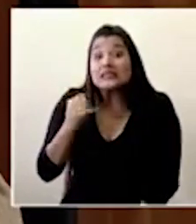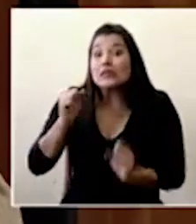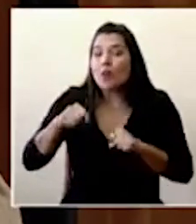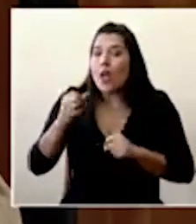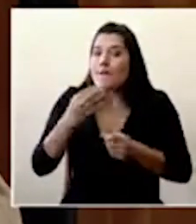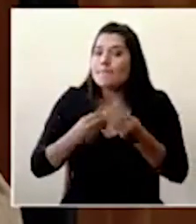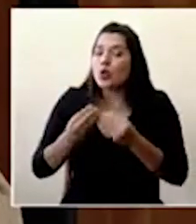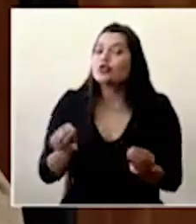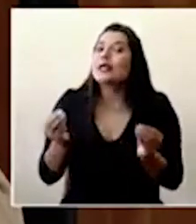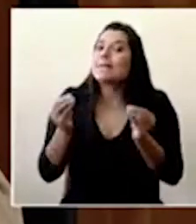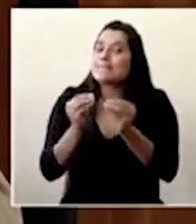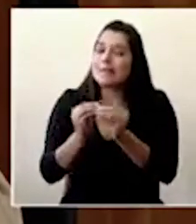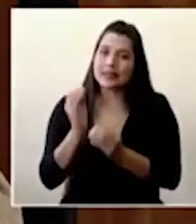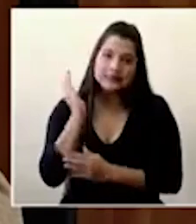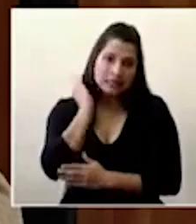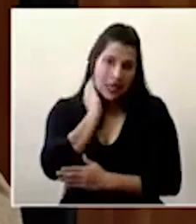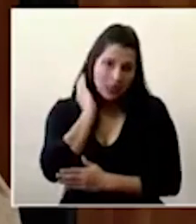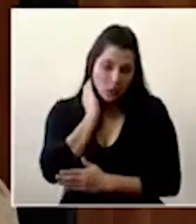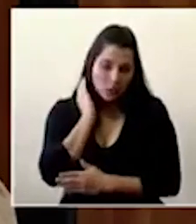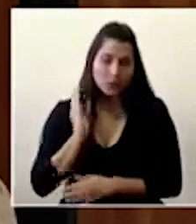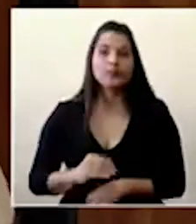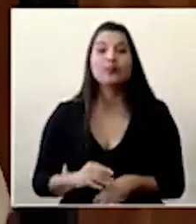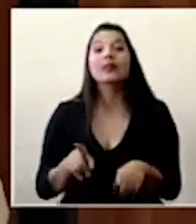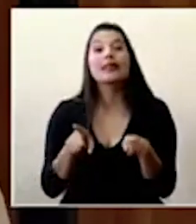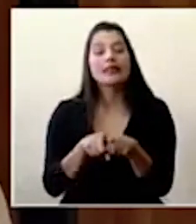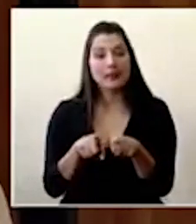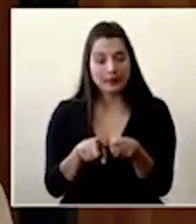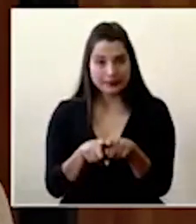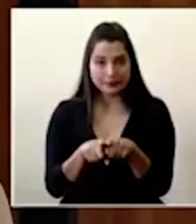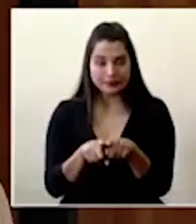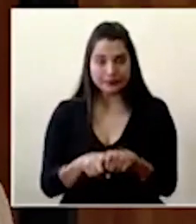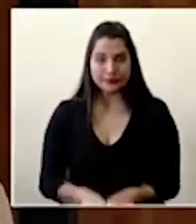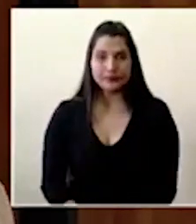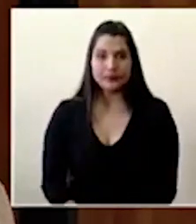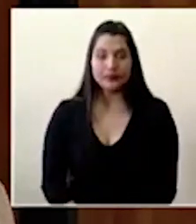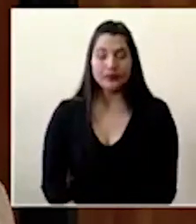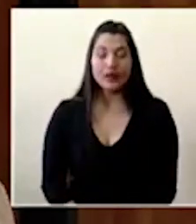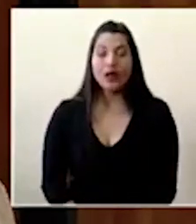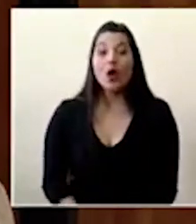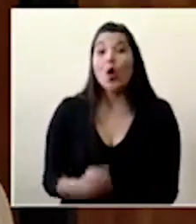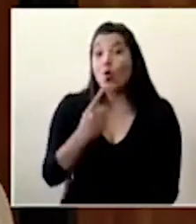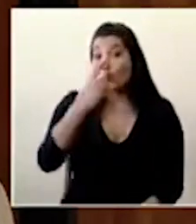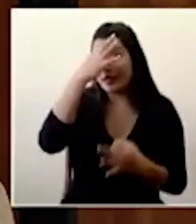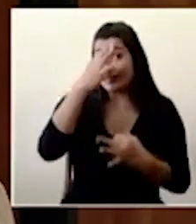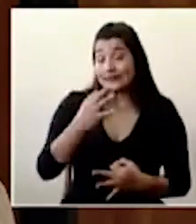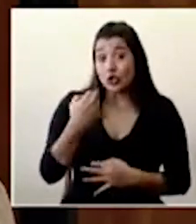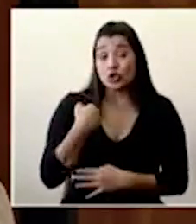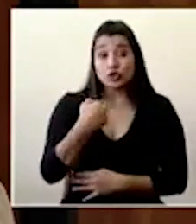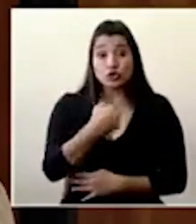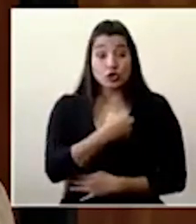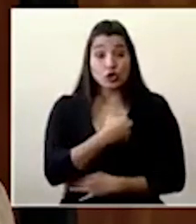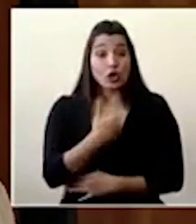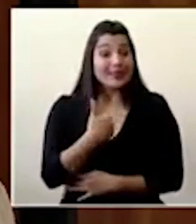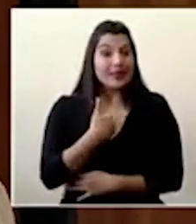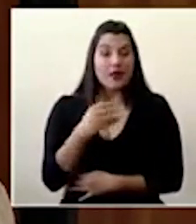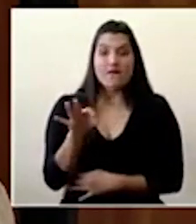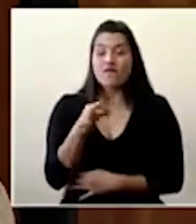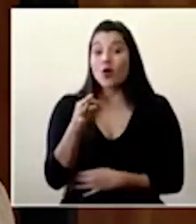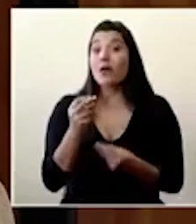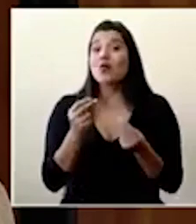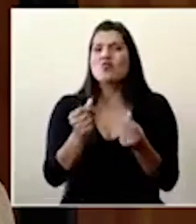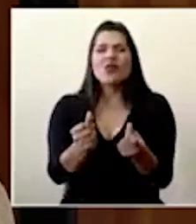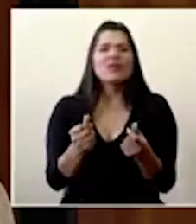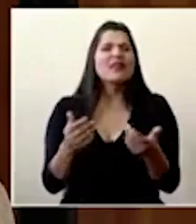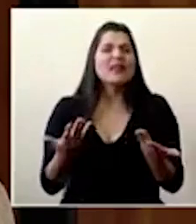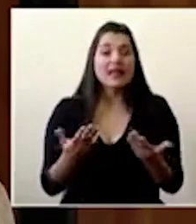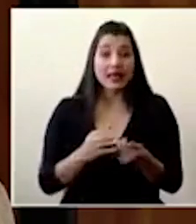tener en resguardo de esto. Además, una de las acciones que hemos tomado rápidamente es